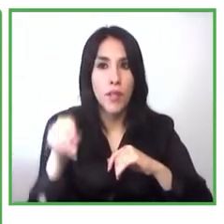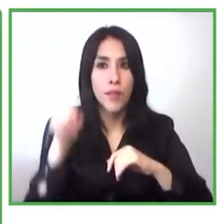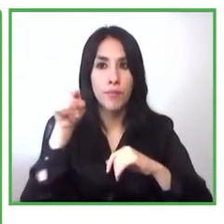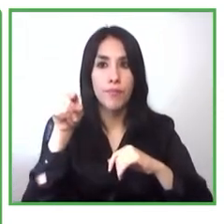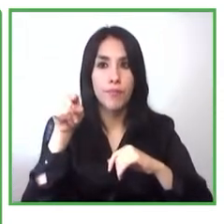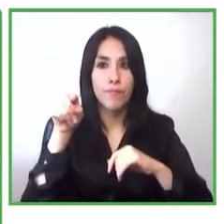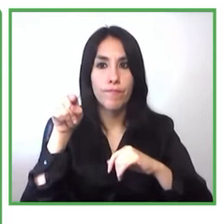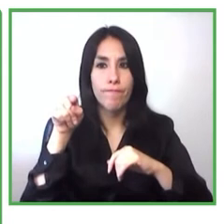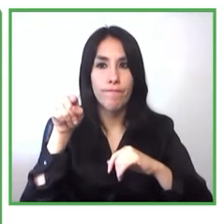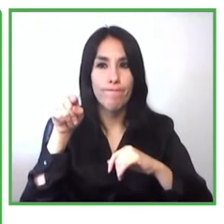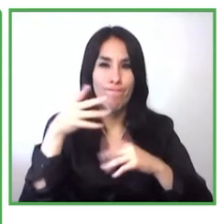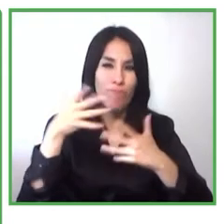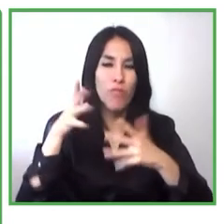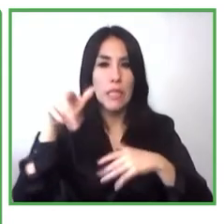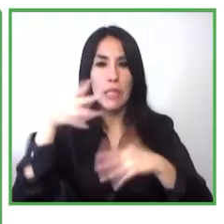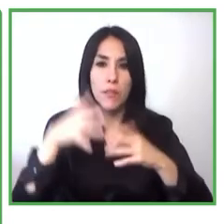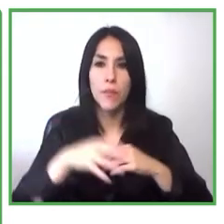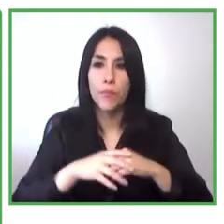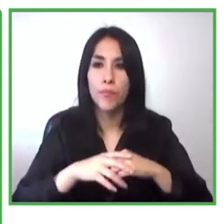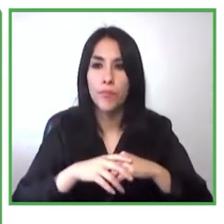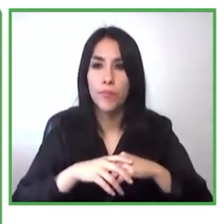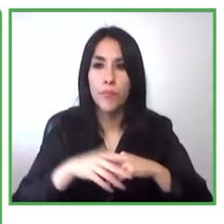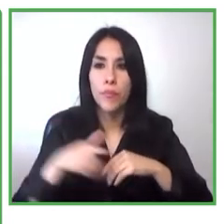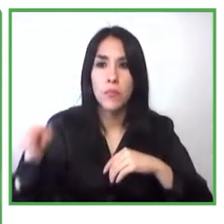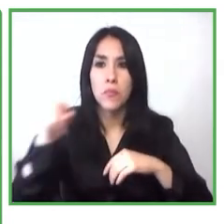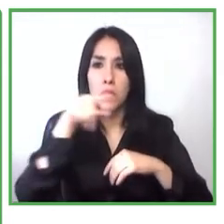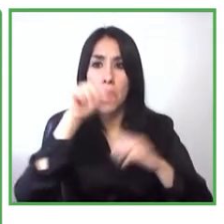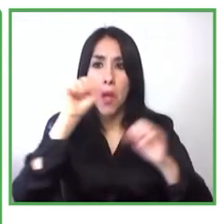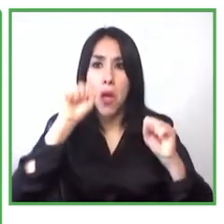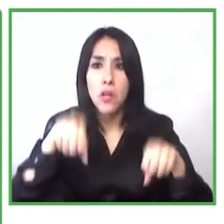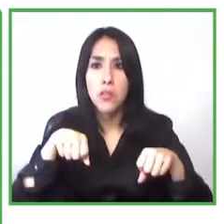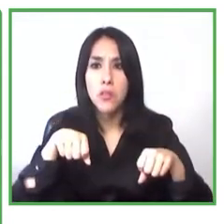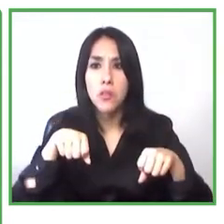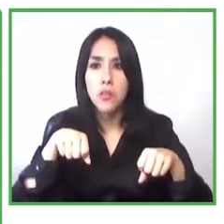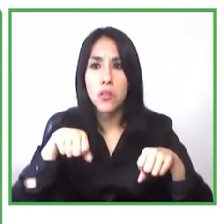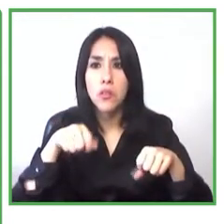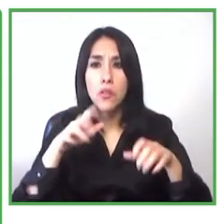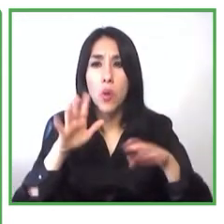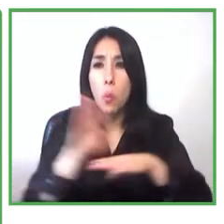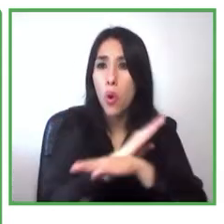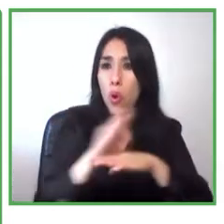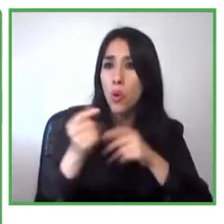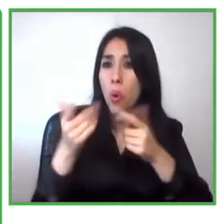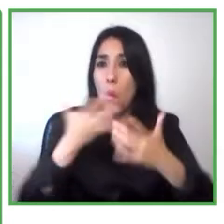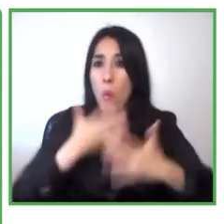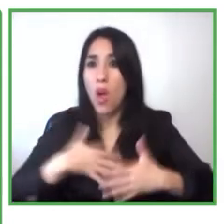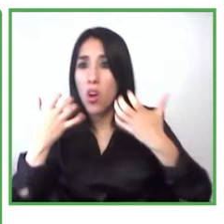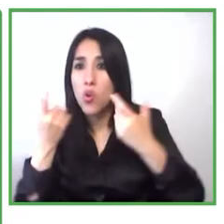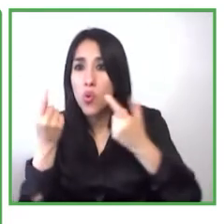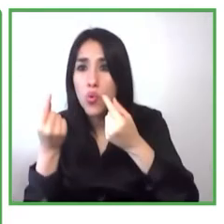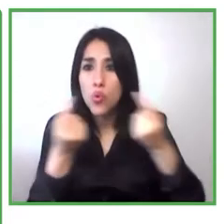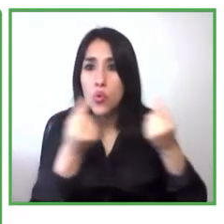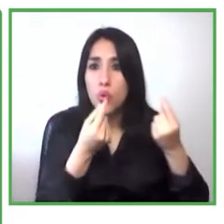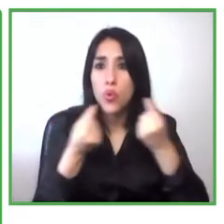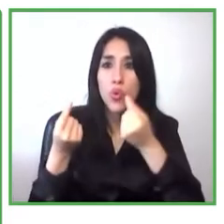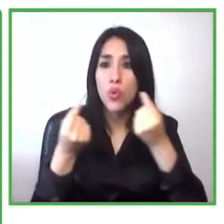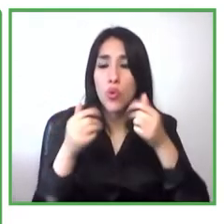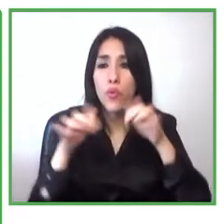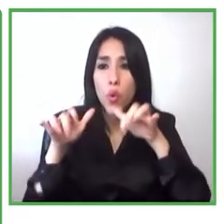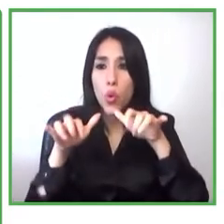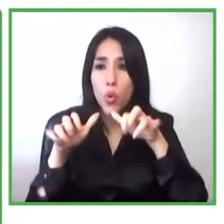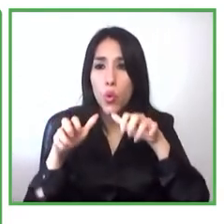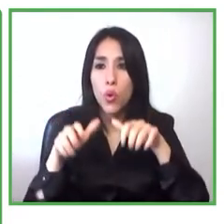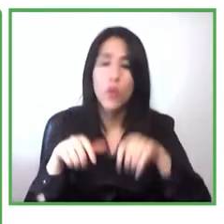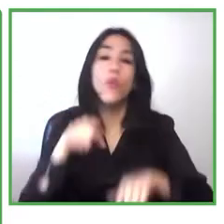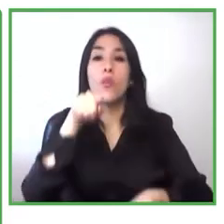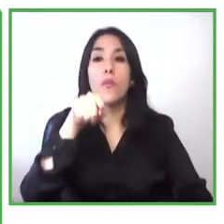si puedes ejecutar alguna plataforma en línea sigue siendo todo esto un desafío por ello que hemos